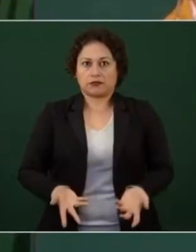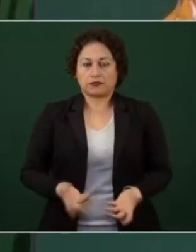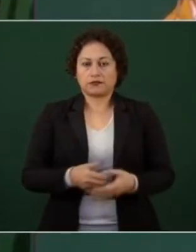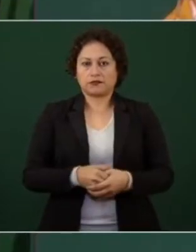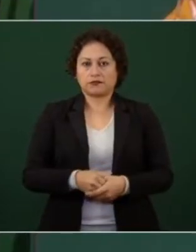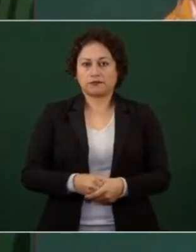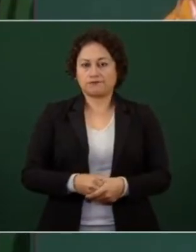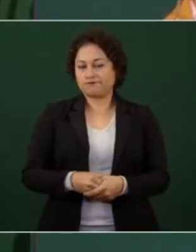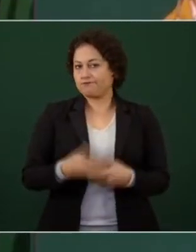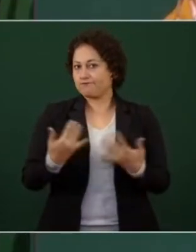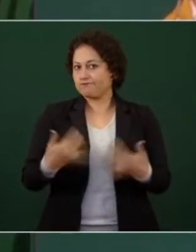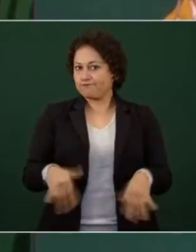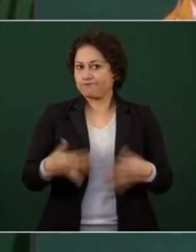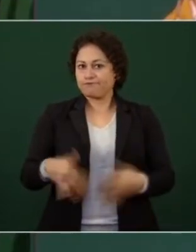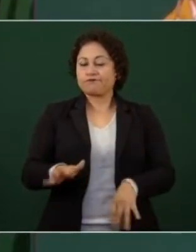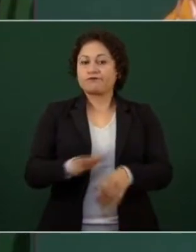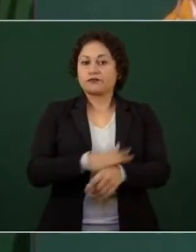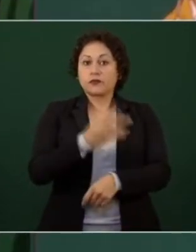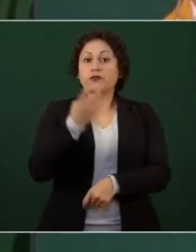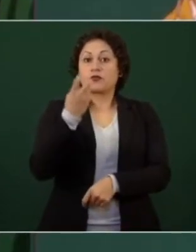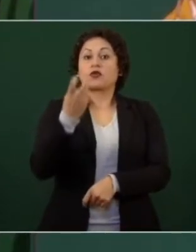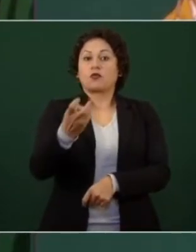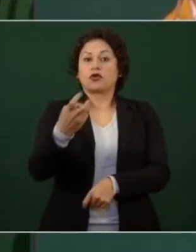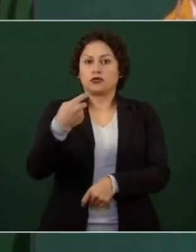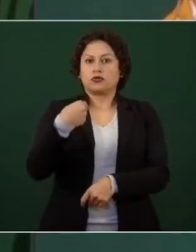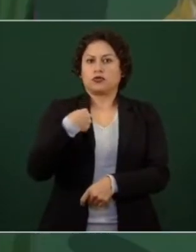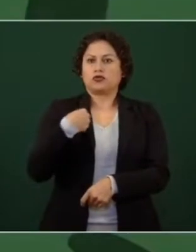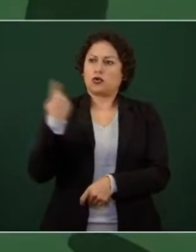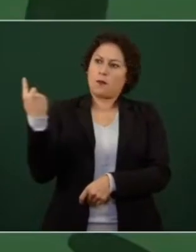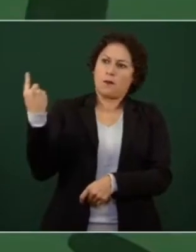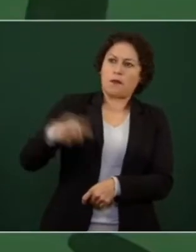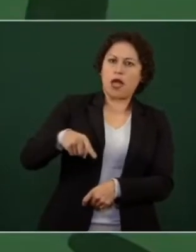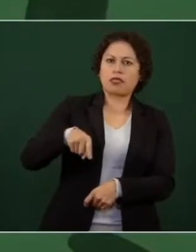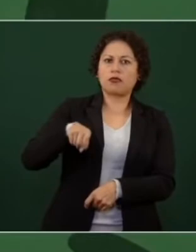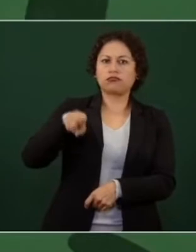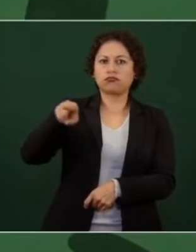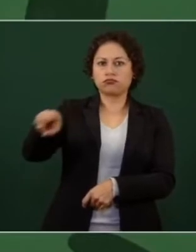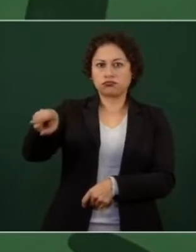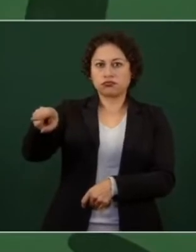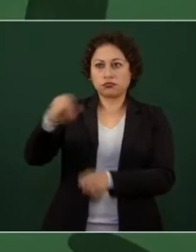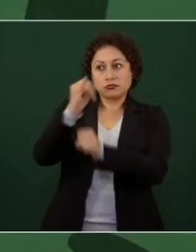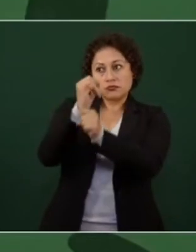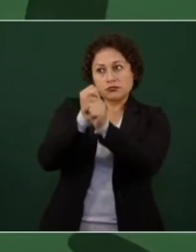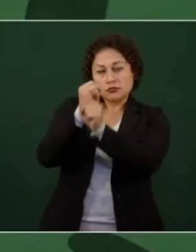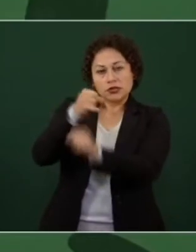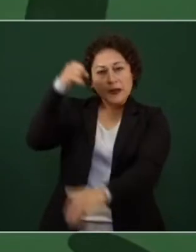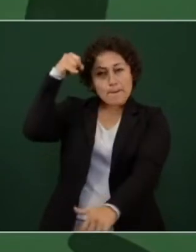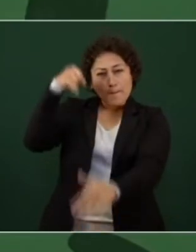entonces, por eso, di la instrucción a fondo en la investigación